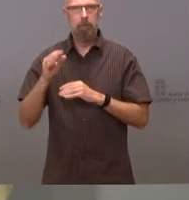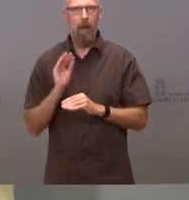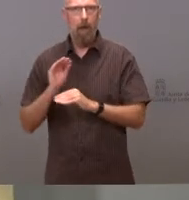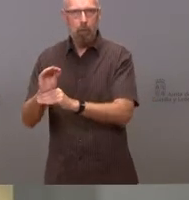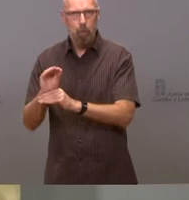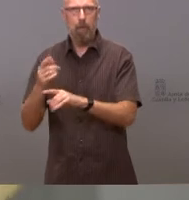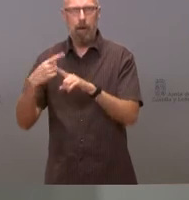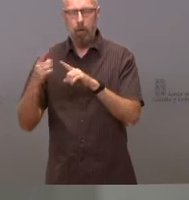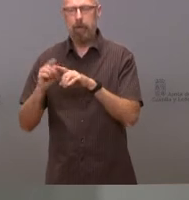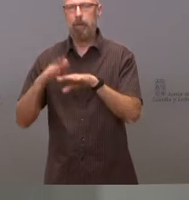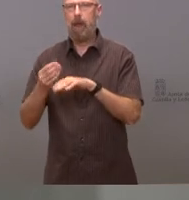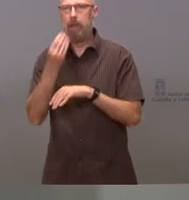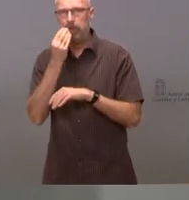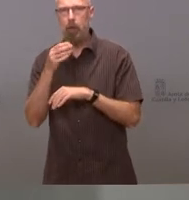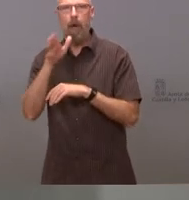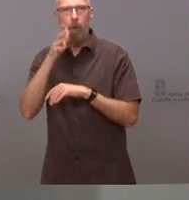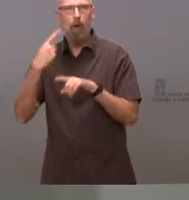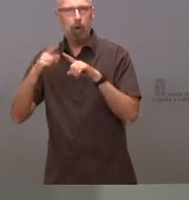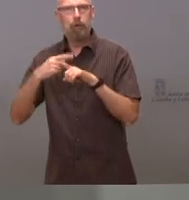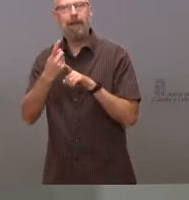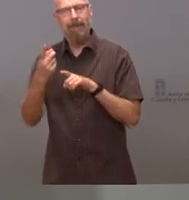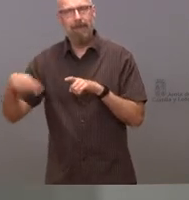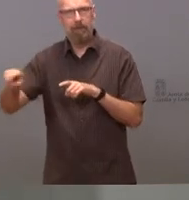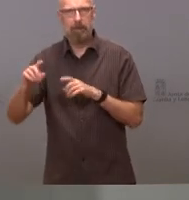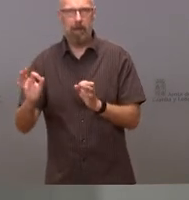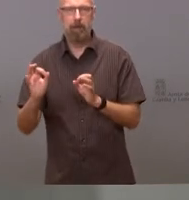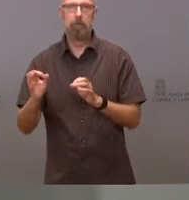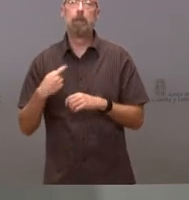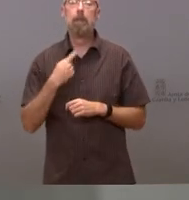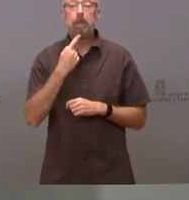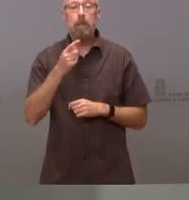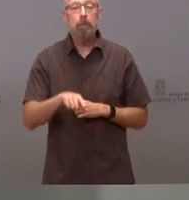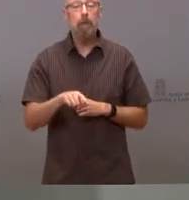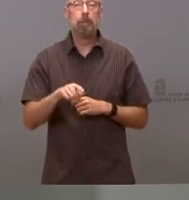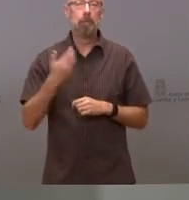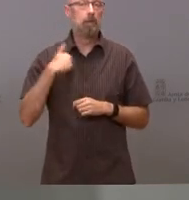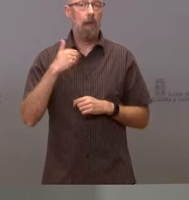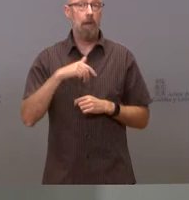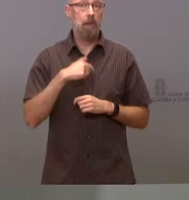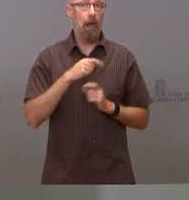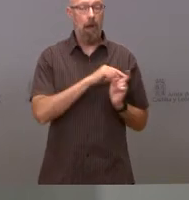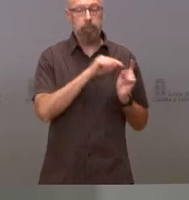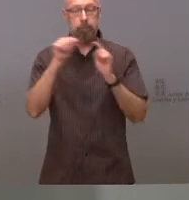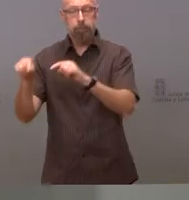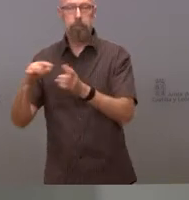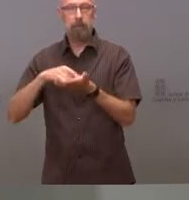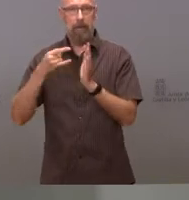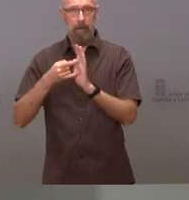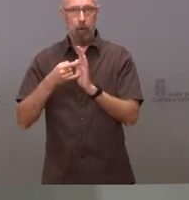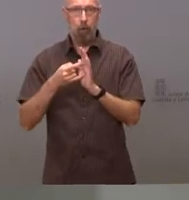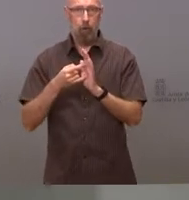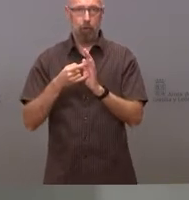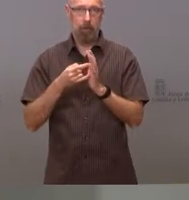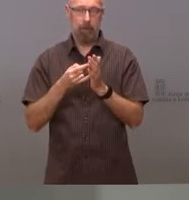forraje, alimentación, agua que necesita el sector. También decirles que ya se han desplazado técnicos de cultura